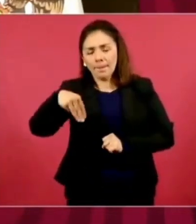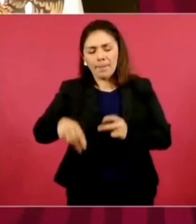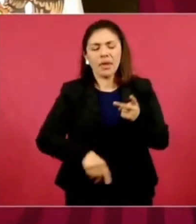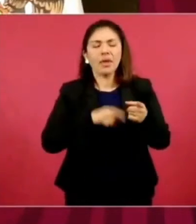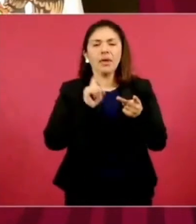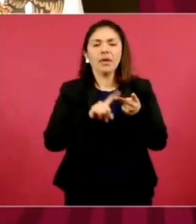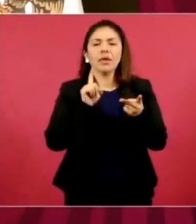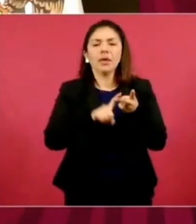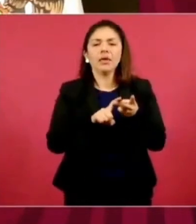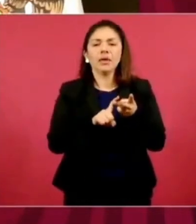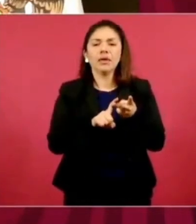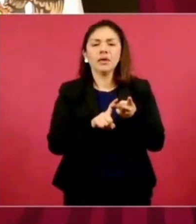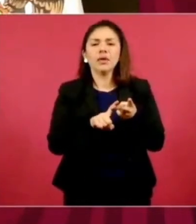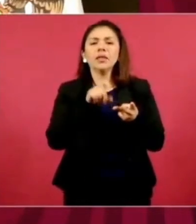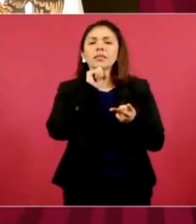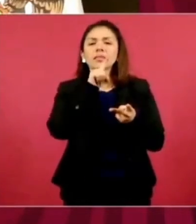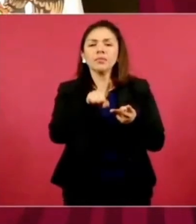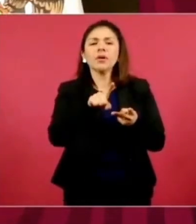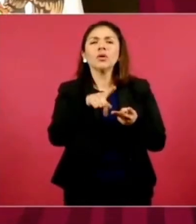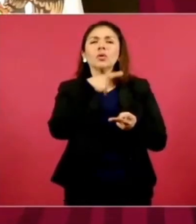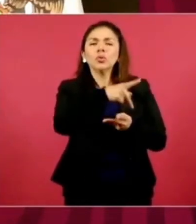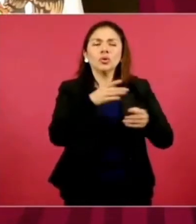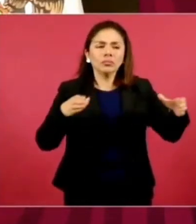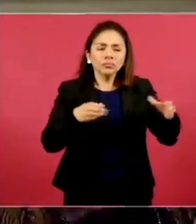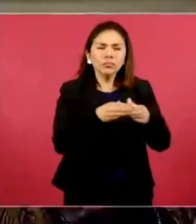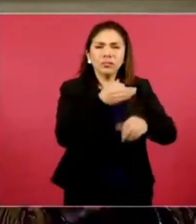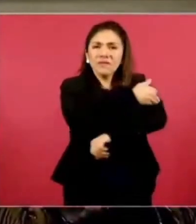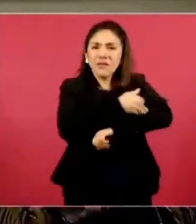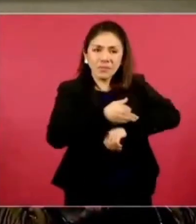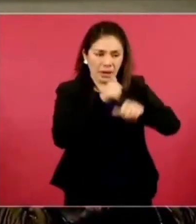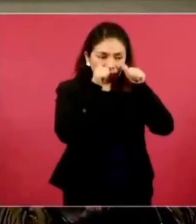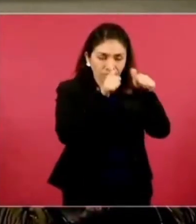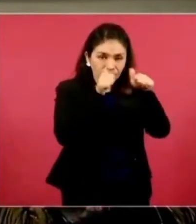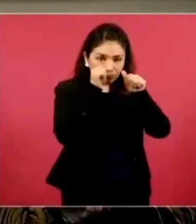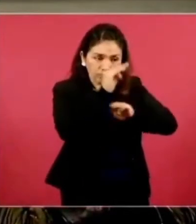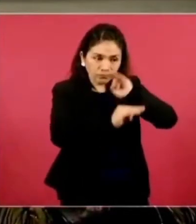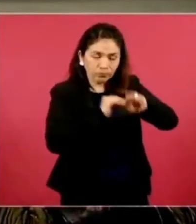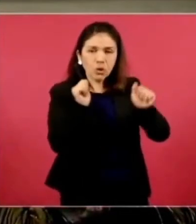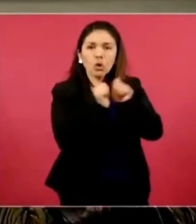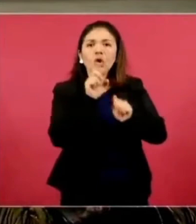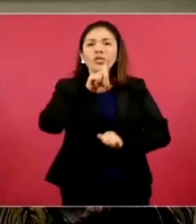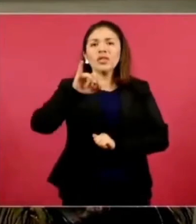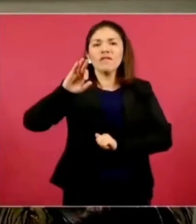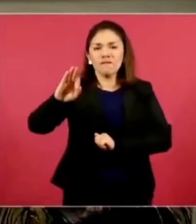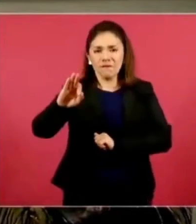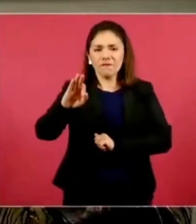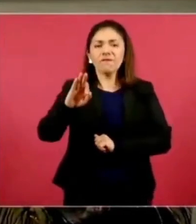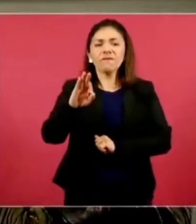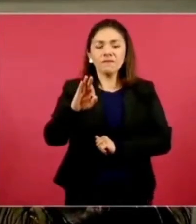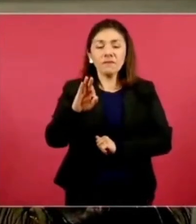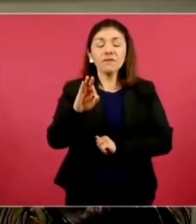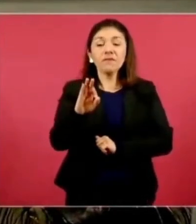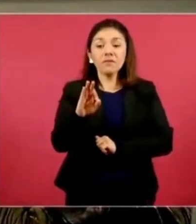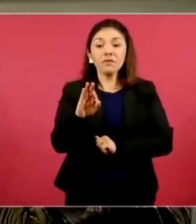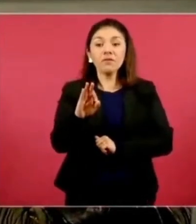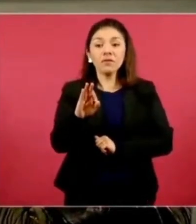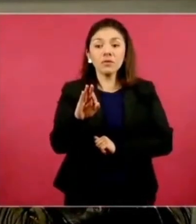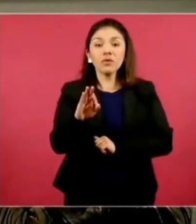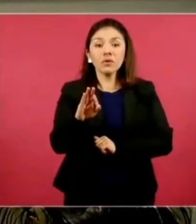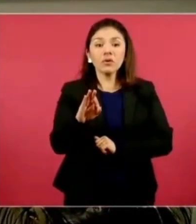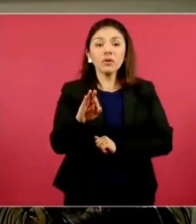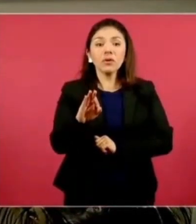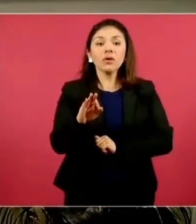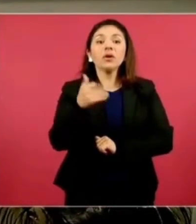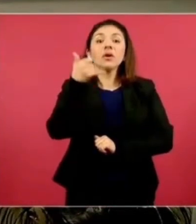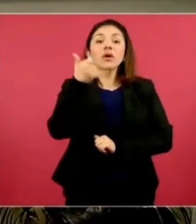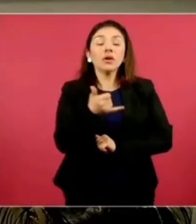integrantes de núcleos familiares están siendo atendidos a través del sistema DIF y concluyéndose